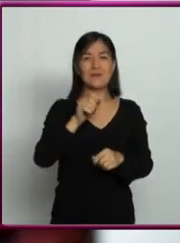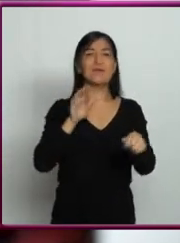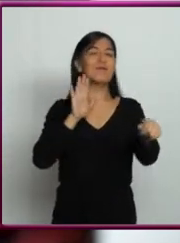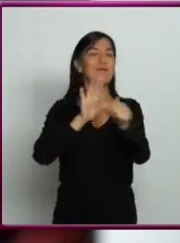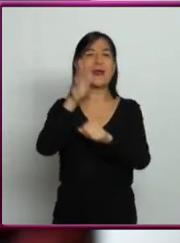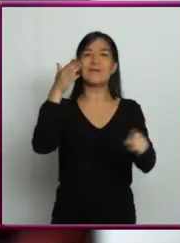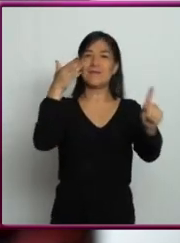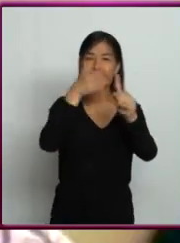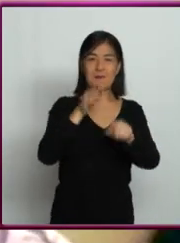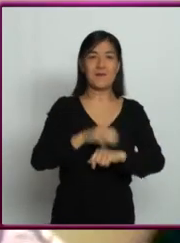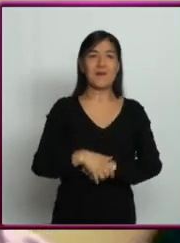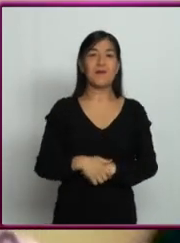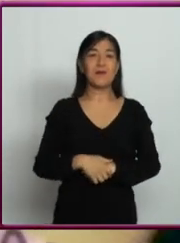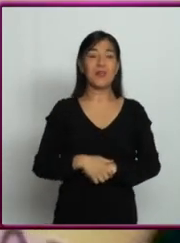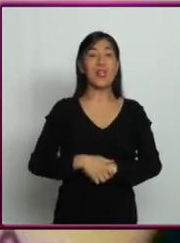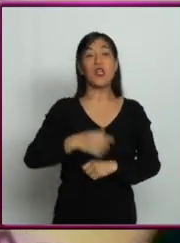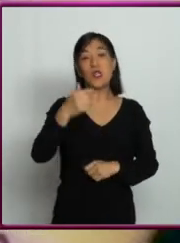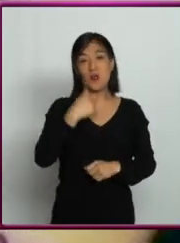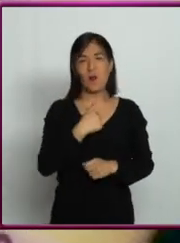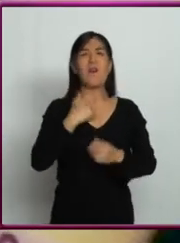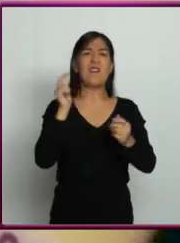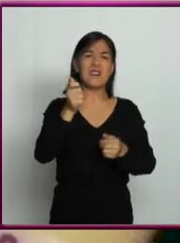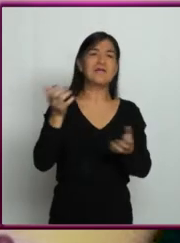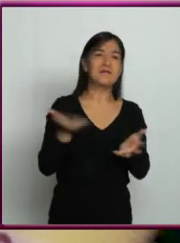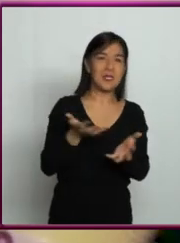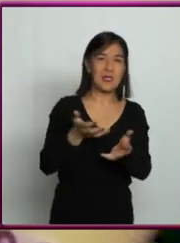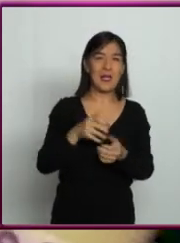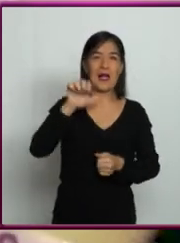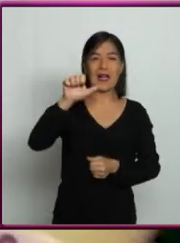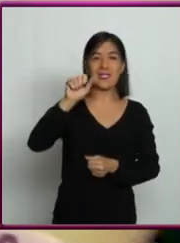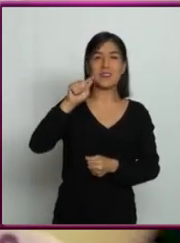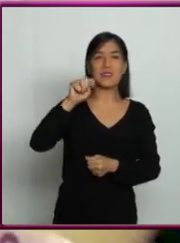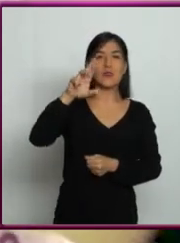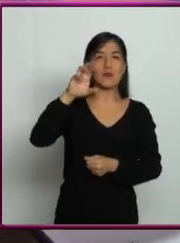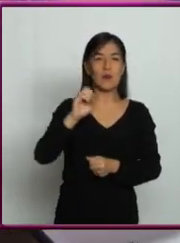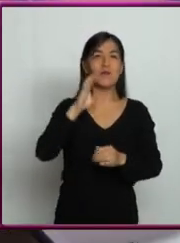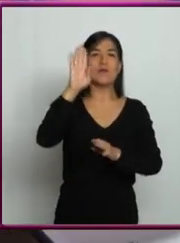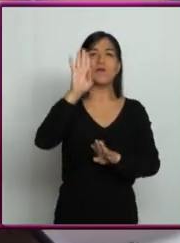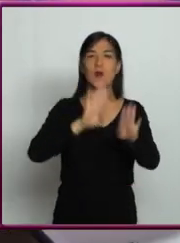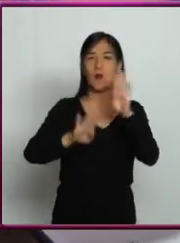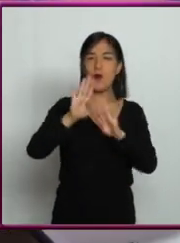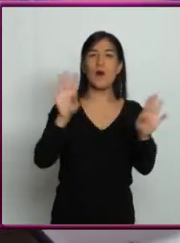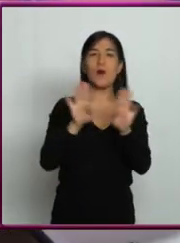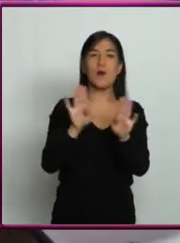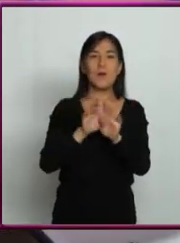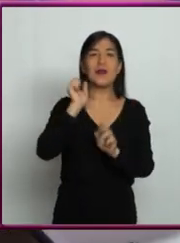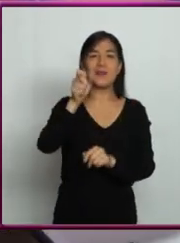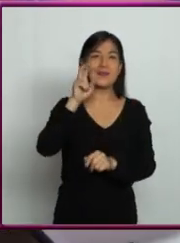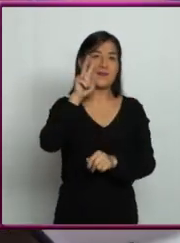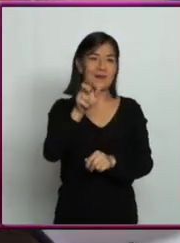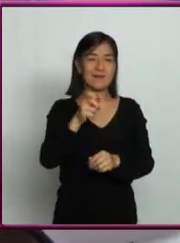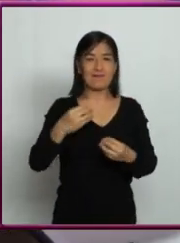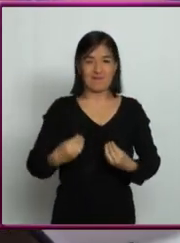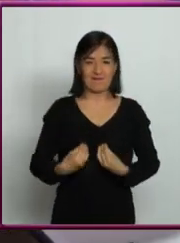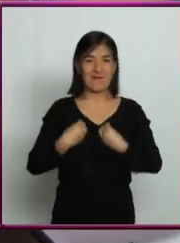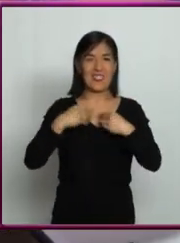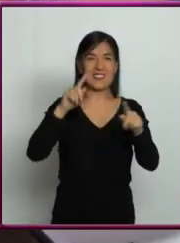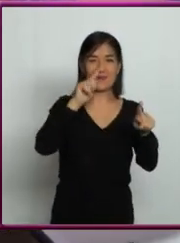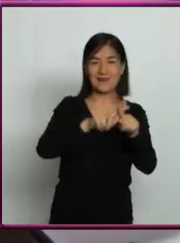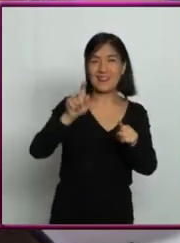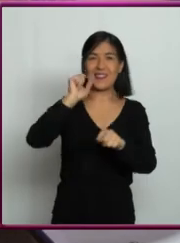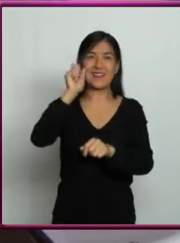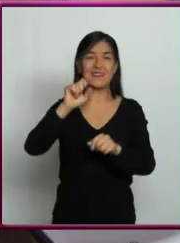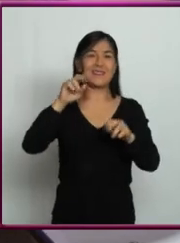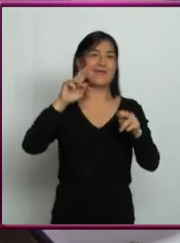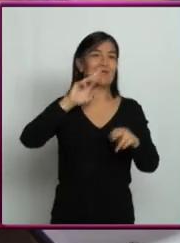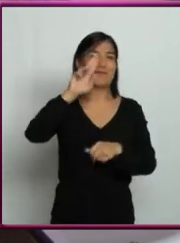especializar? Bueno, lo que yo hago es una cosa que se llama astrobiología, que es la ciencia que trata de entender la vida como un fenómeno universal.